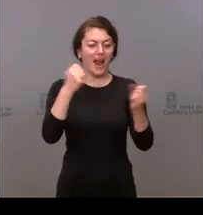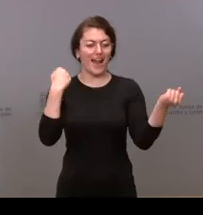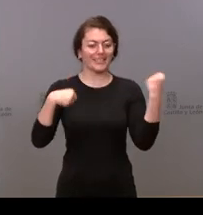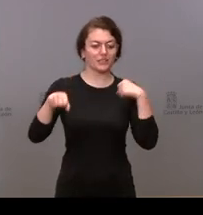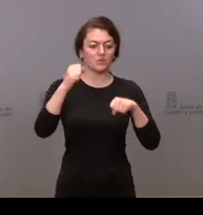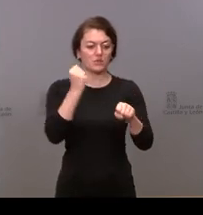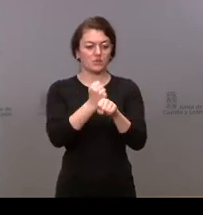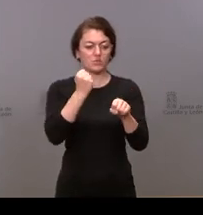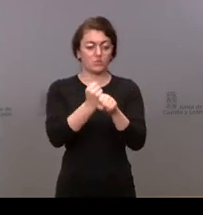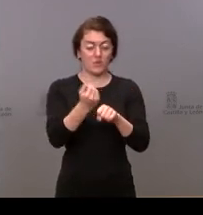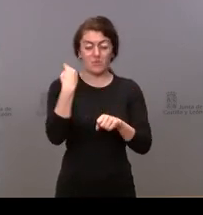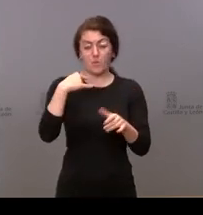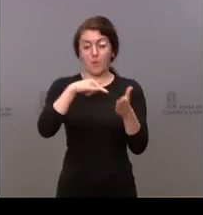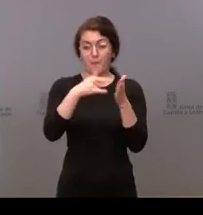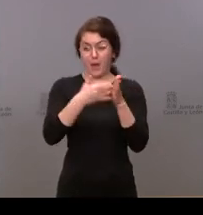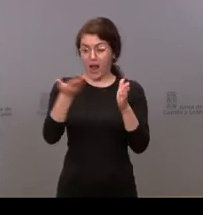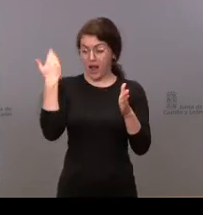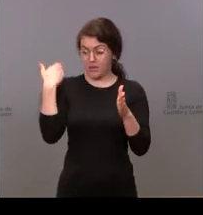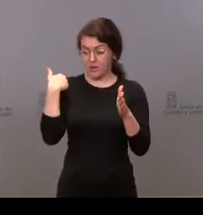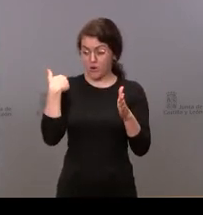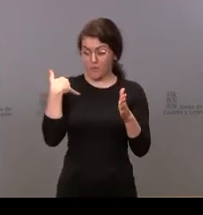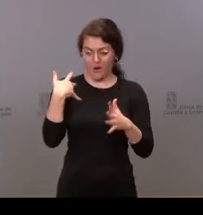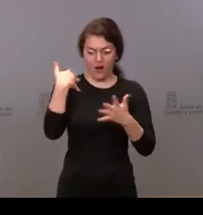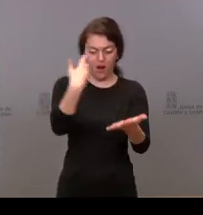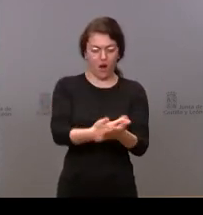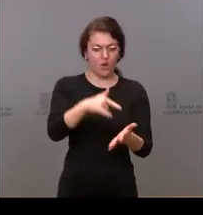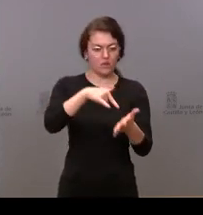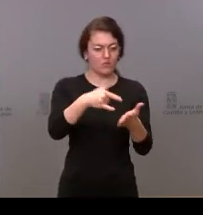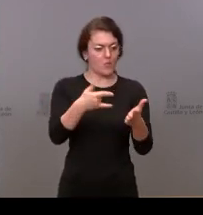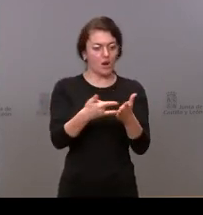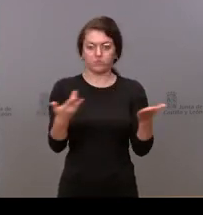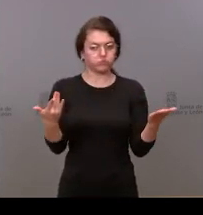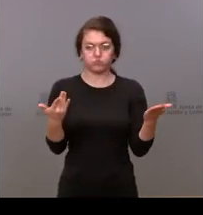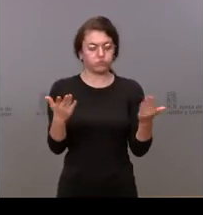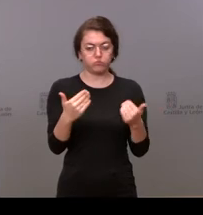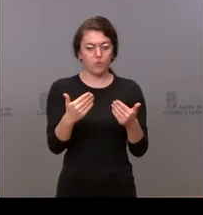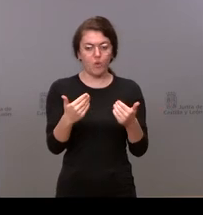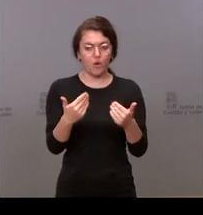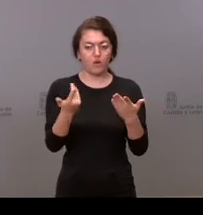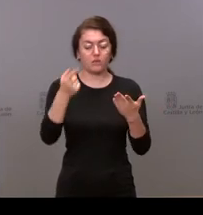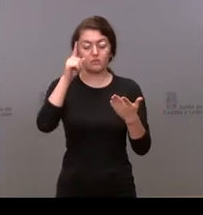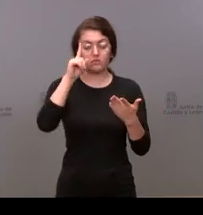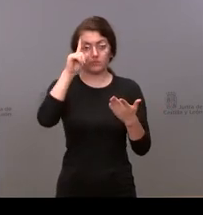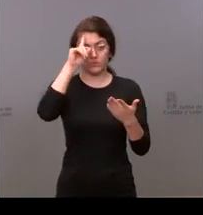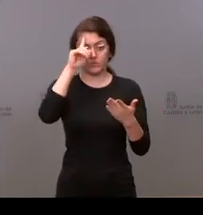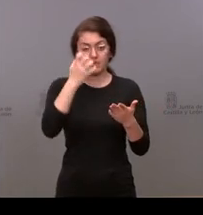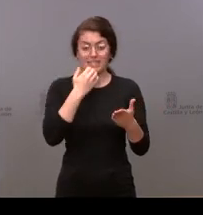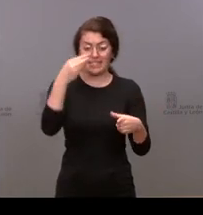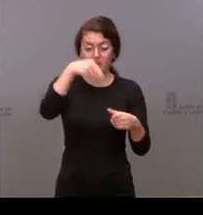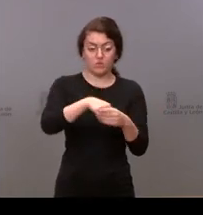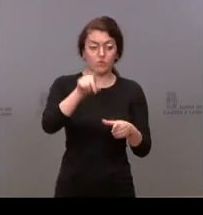en el plan anterior que ha desaparecido por completo en todo este tiempo y que ahora por lo tanto en el nuevo plan no se recogerá